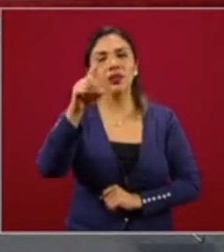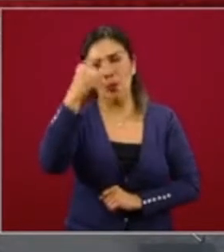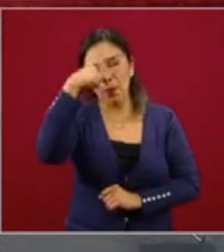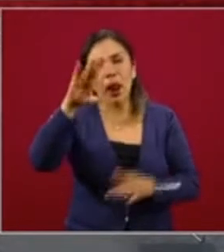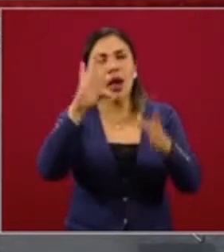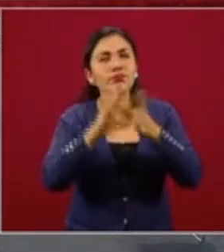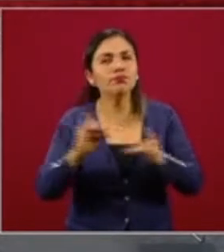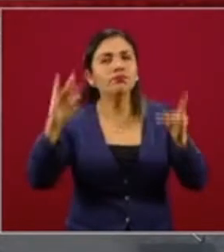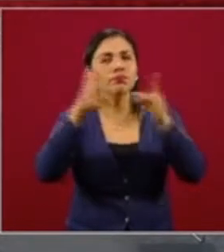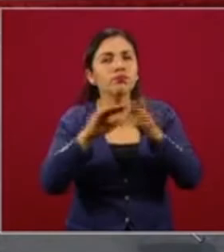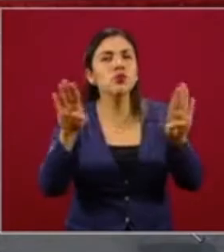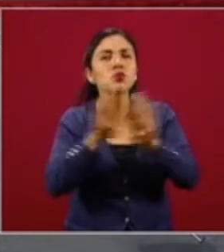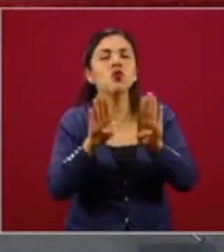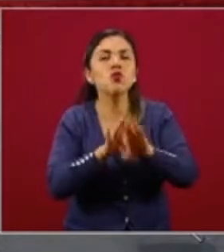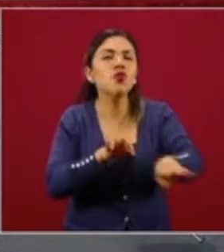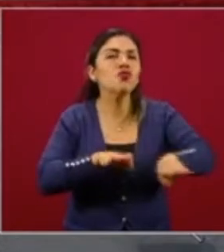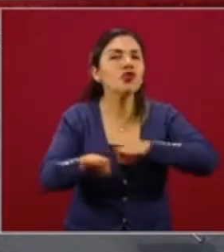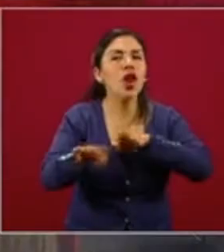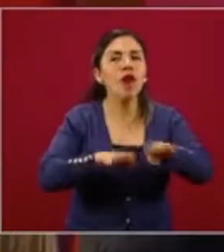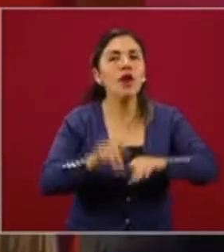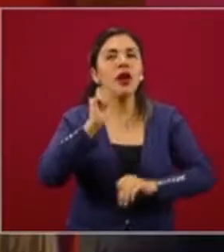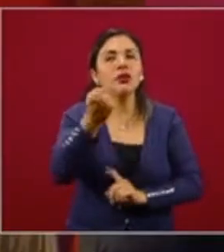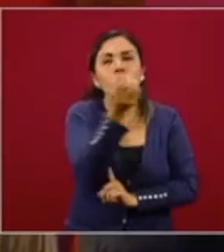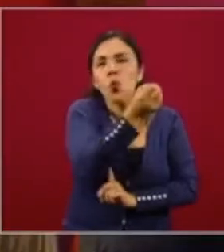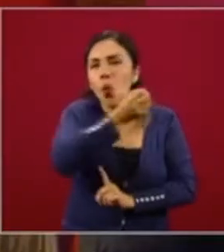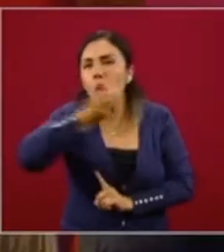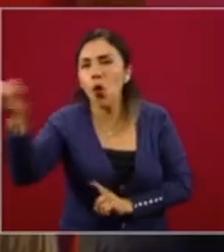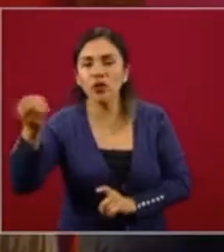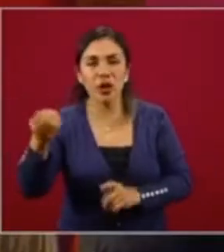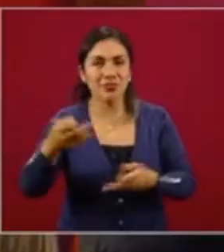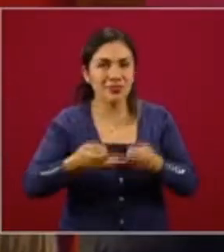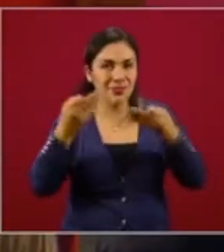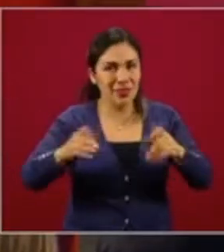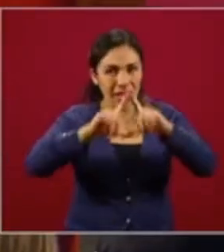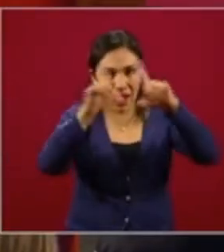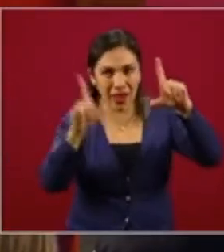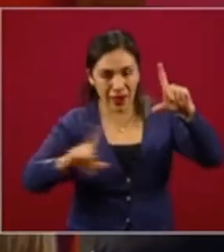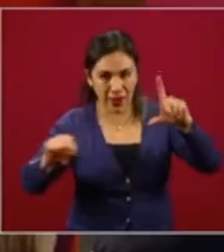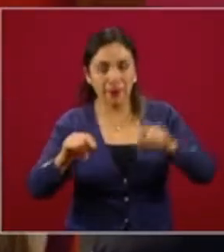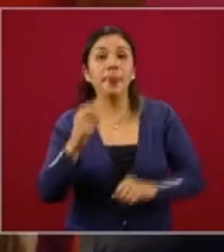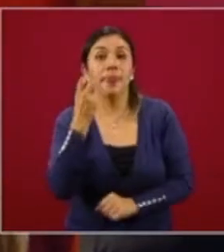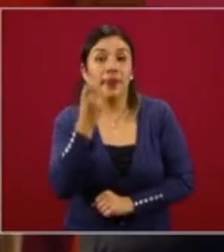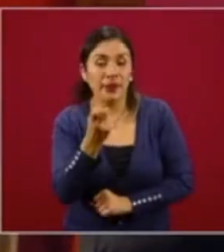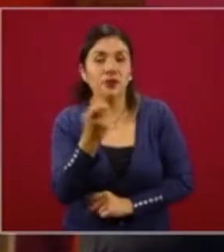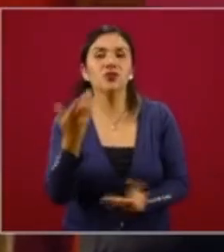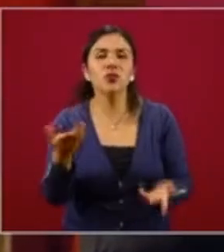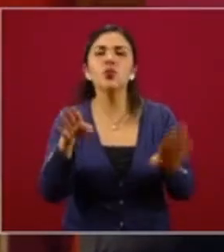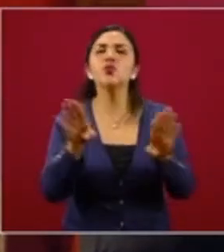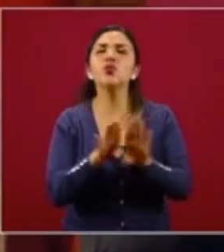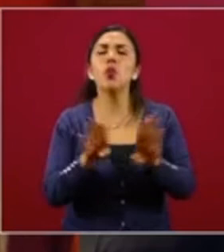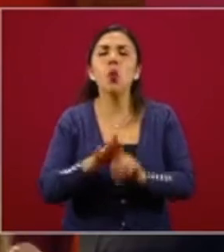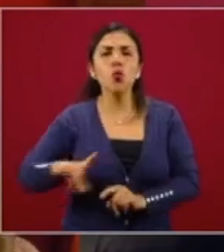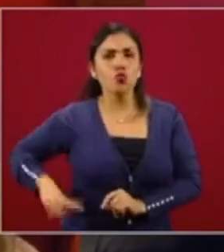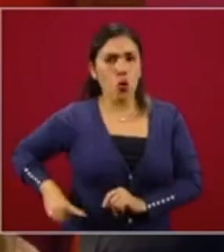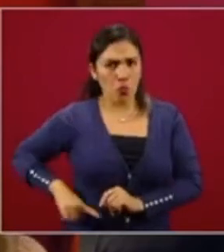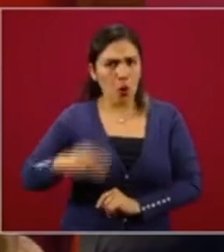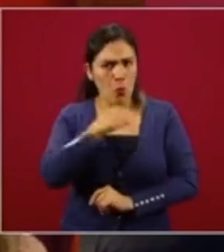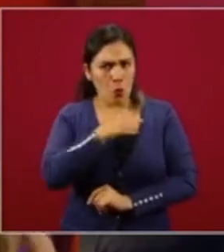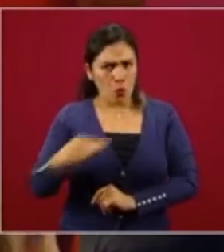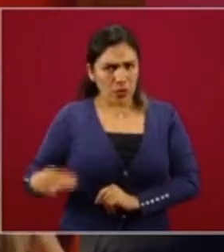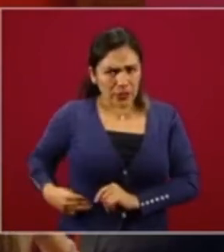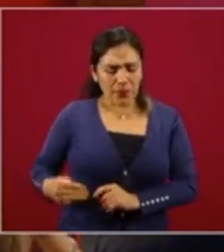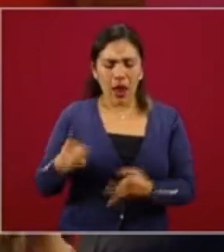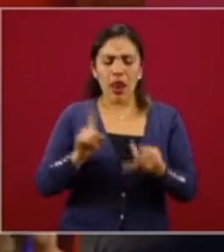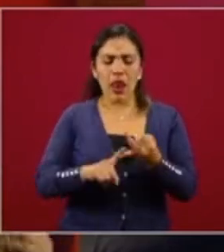una exposición del trabajo de ordenamiento del territorio. Esto quiere decir cómo los gobiernos municipales,